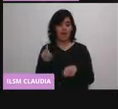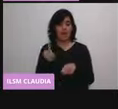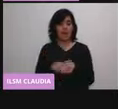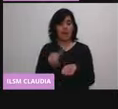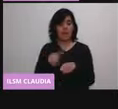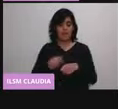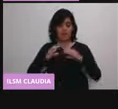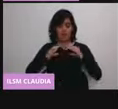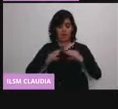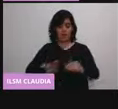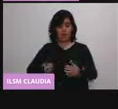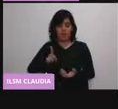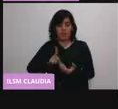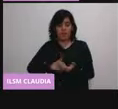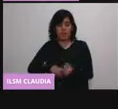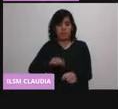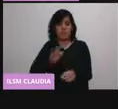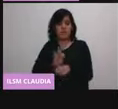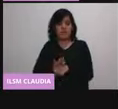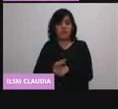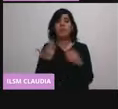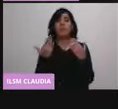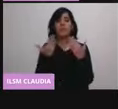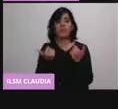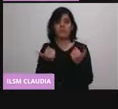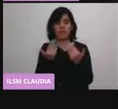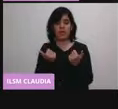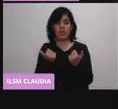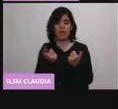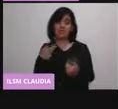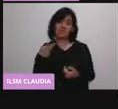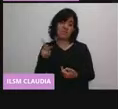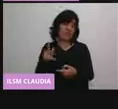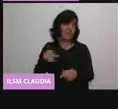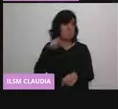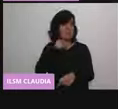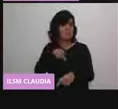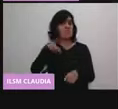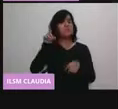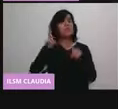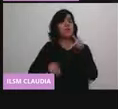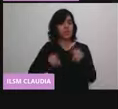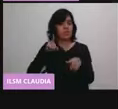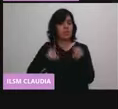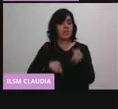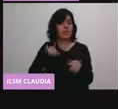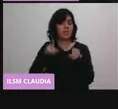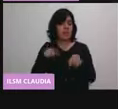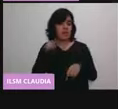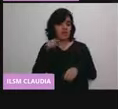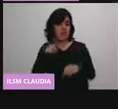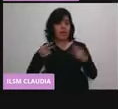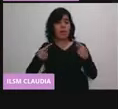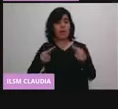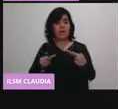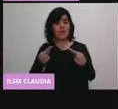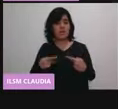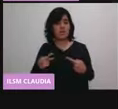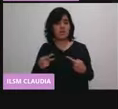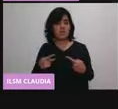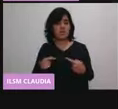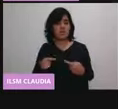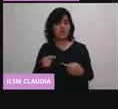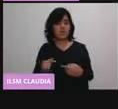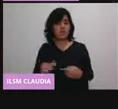Esto depende, y vuelvo a repetirle, de cómo esté la persona. No es una